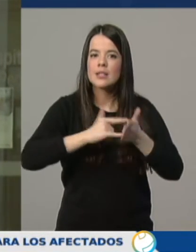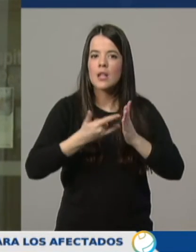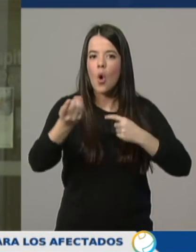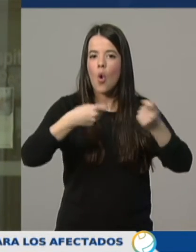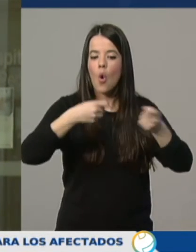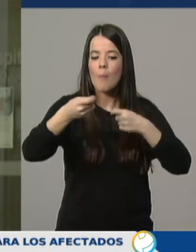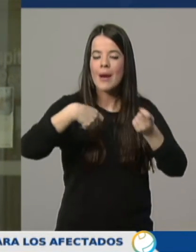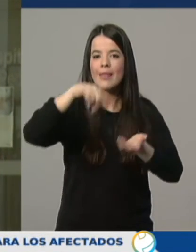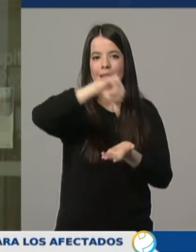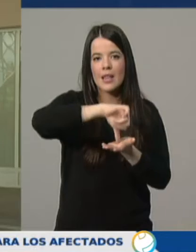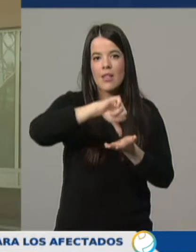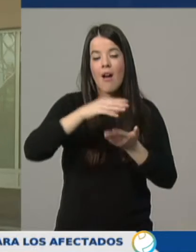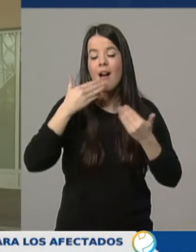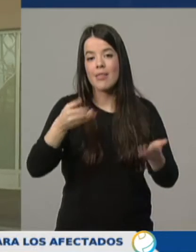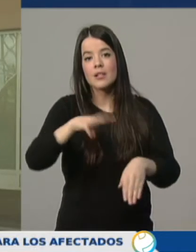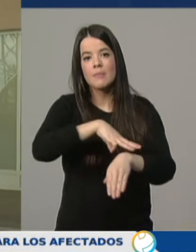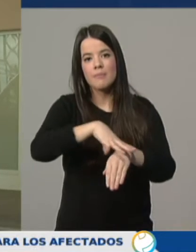centralizado desde el Ministerio.